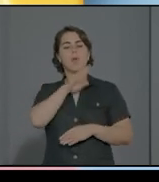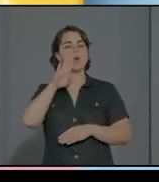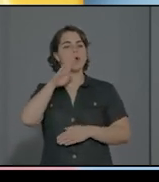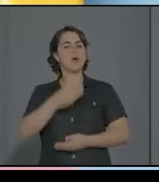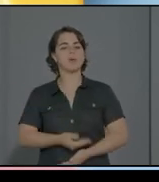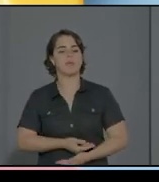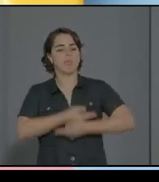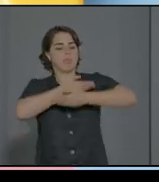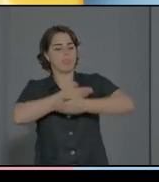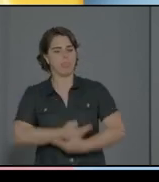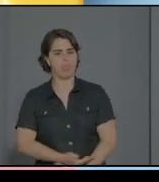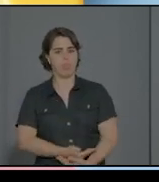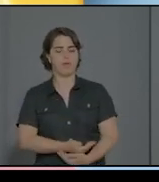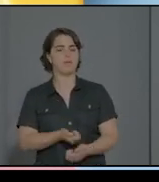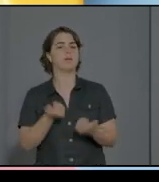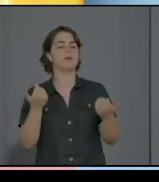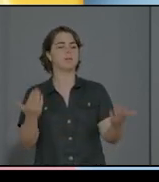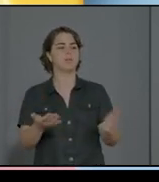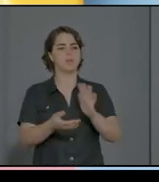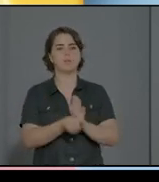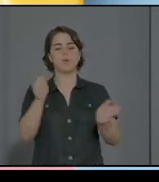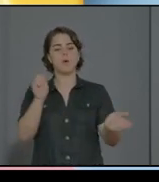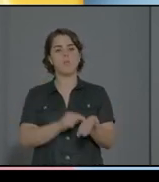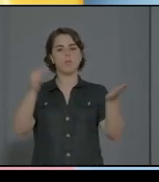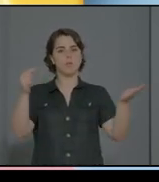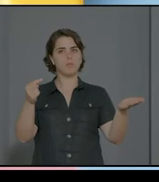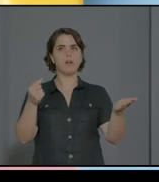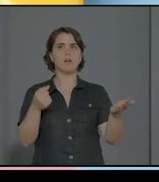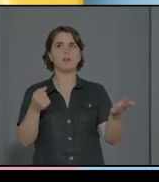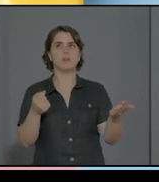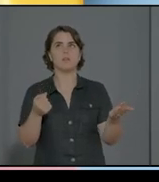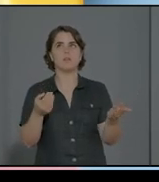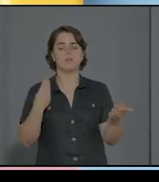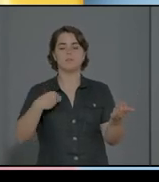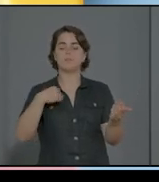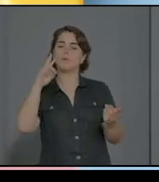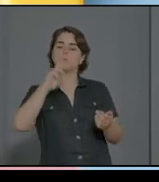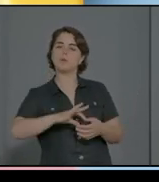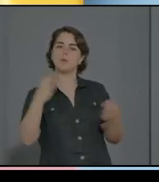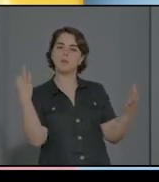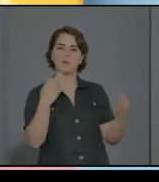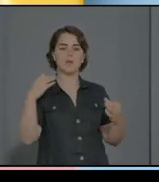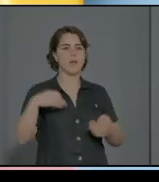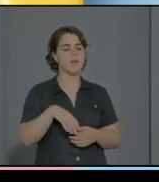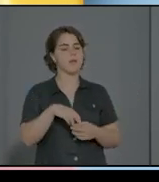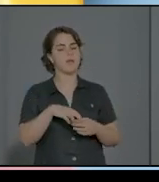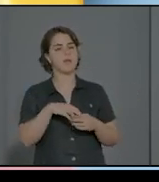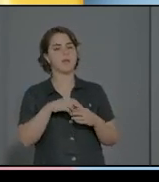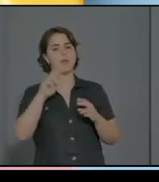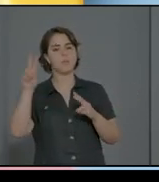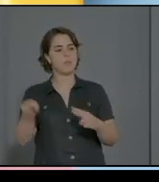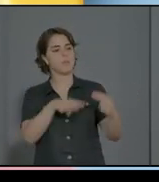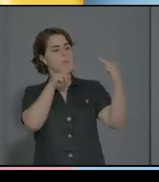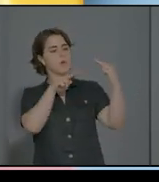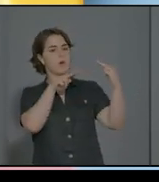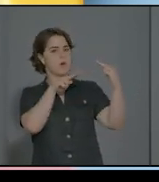rápidamente, puesto que ha visto que el niño, digamos, hacía movimiento hacia la madre, pues ha hecho intervenir o